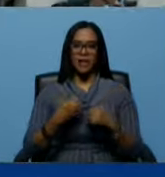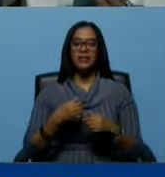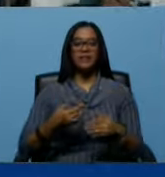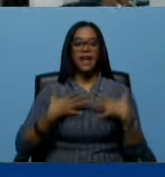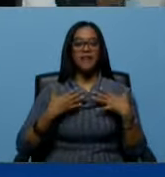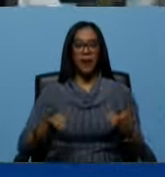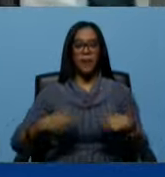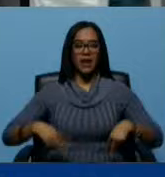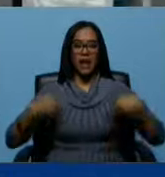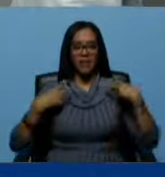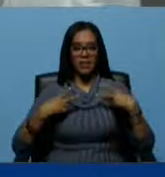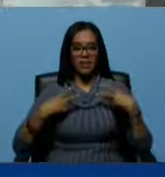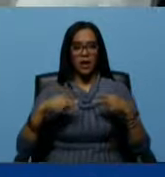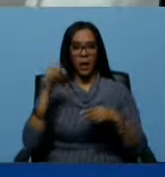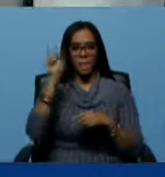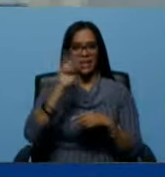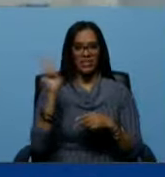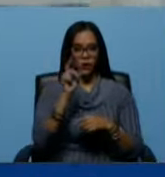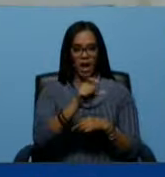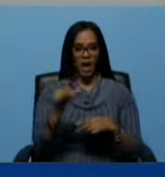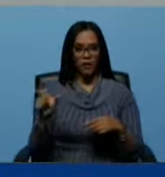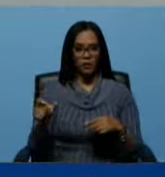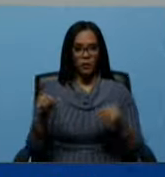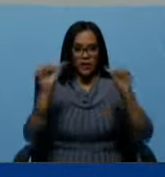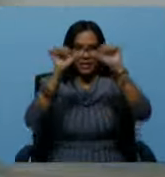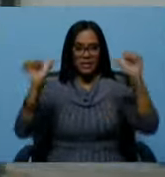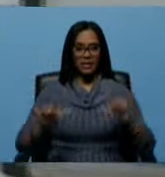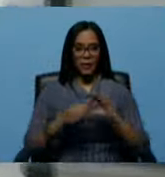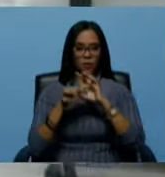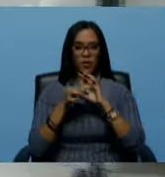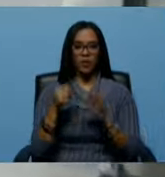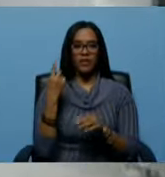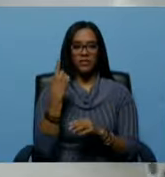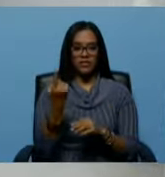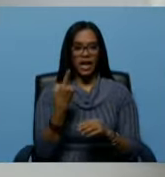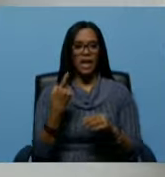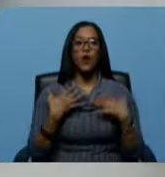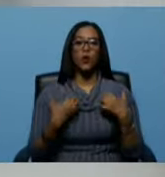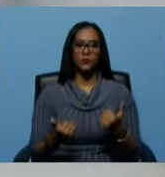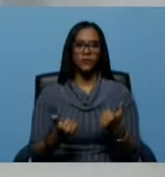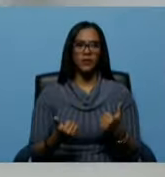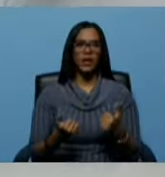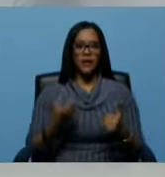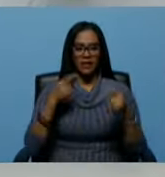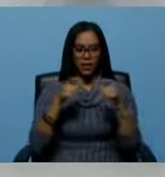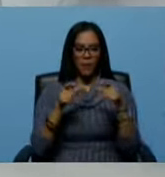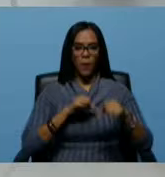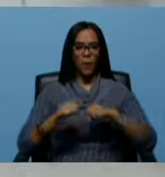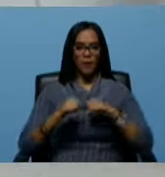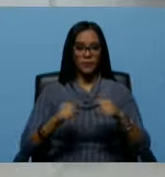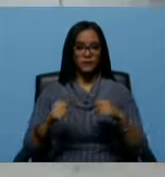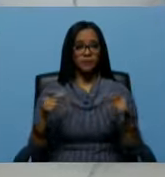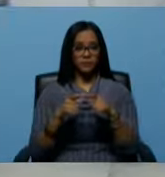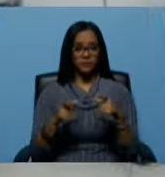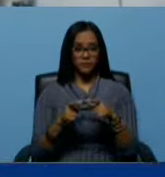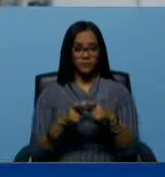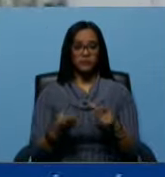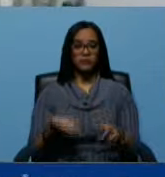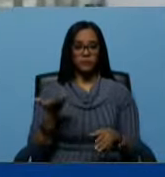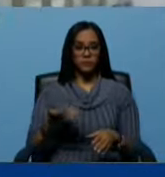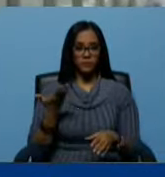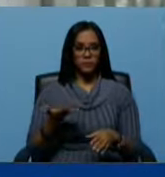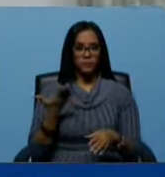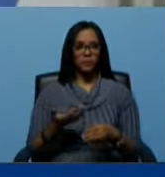sistema público de salud. Cuando uno ve estos espacios dotados y modernizados, presidente, con equipos de parámetros vitales,